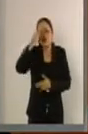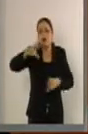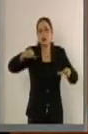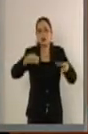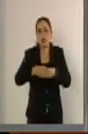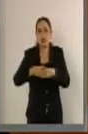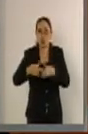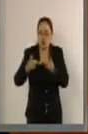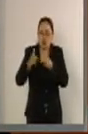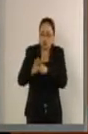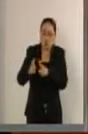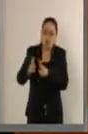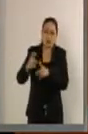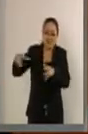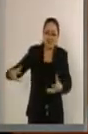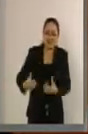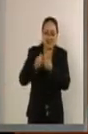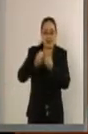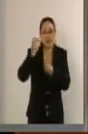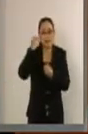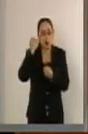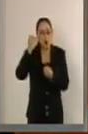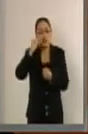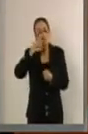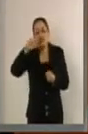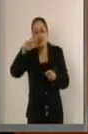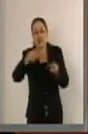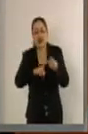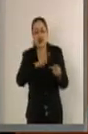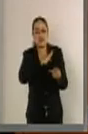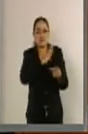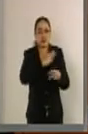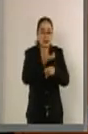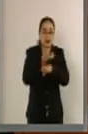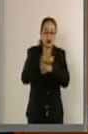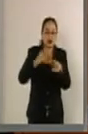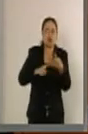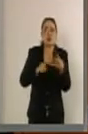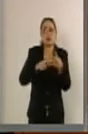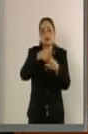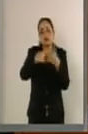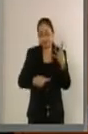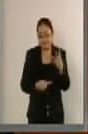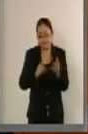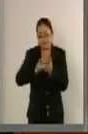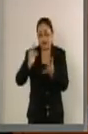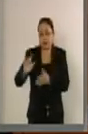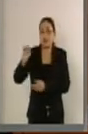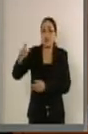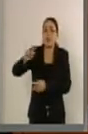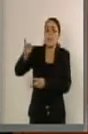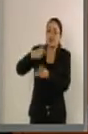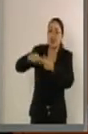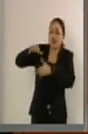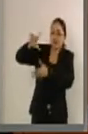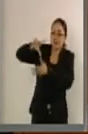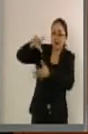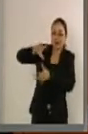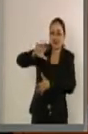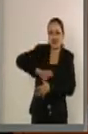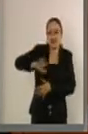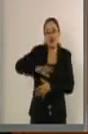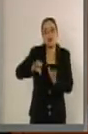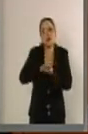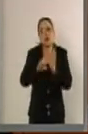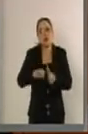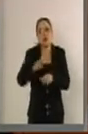de rescate de Japón, Israel, Estados Unidos, España, en especial aquellos provenientes de América Latina, como